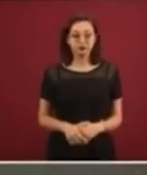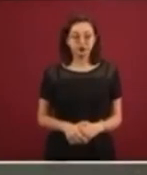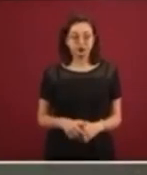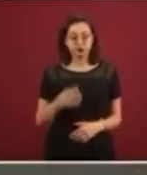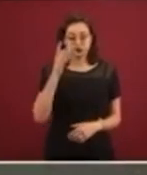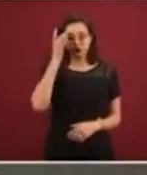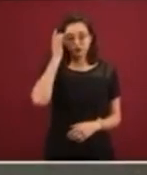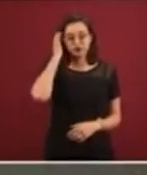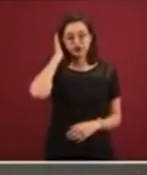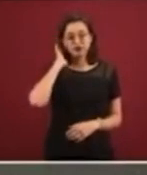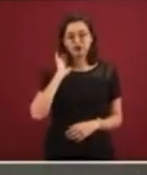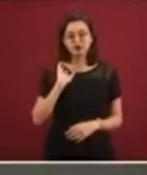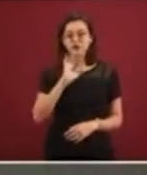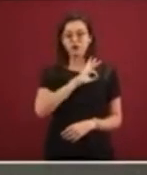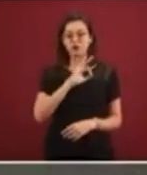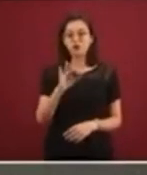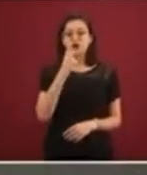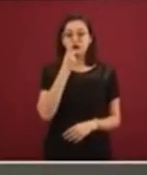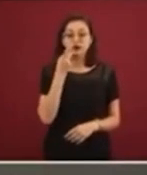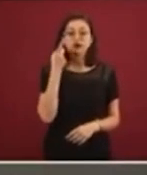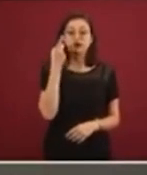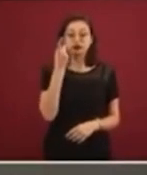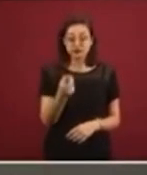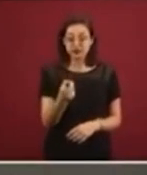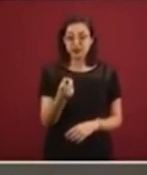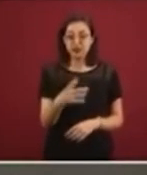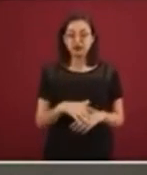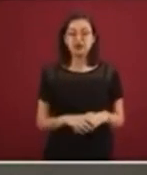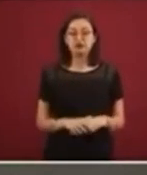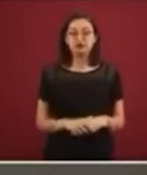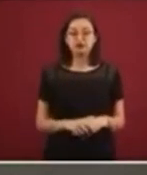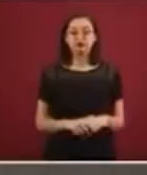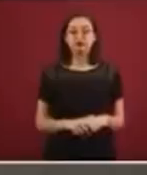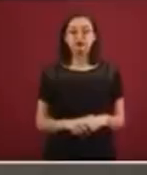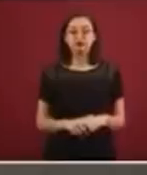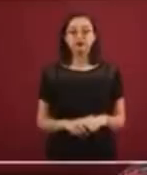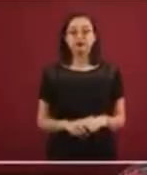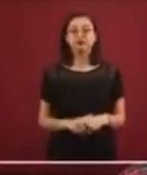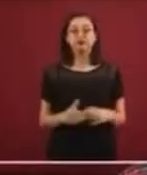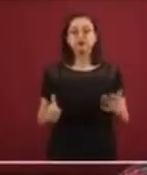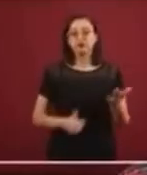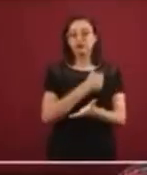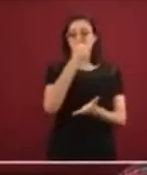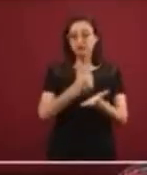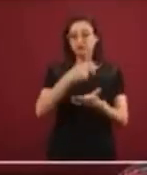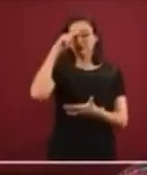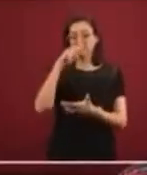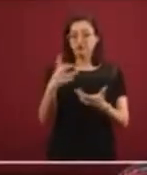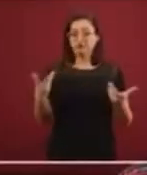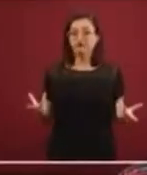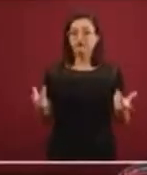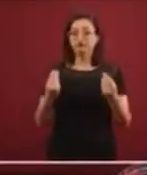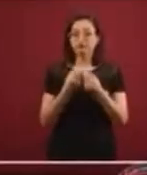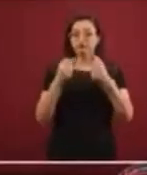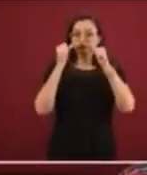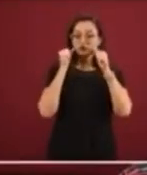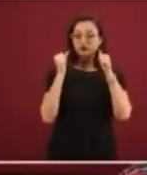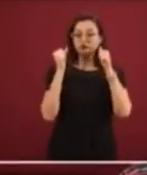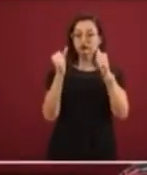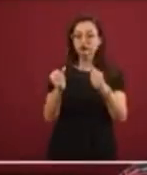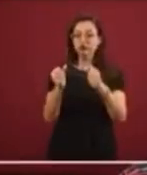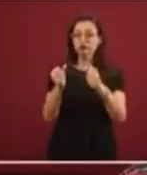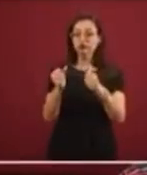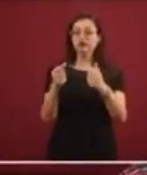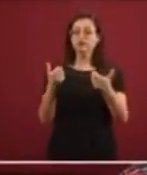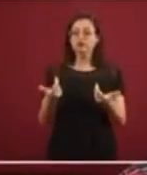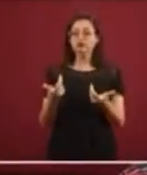Lo que podemos comentar es, precisamente, hay una intervención que se está haciendo de la mano con la Ciudad de México, que precisamente está enfocada a